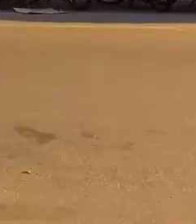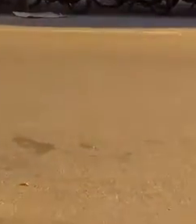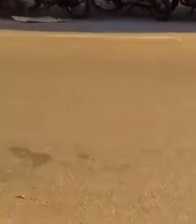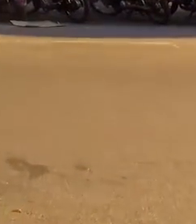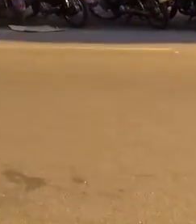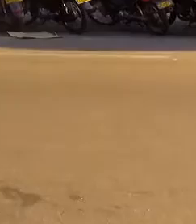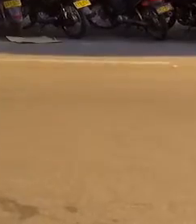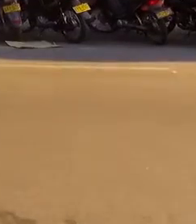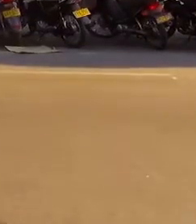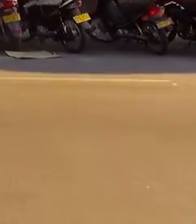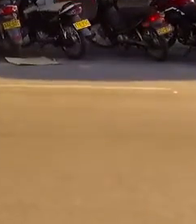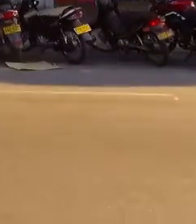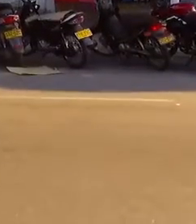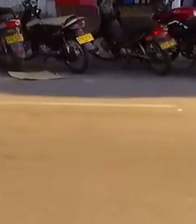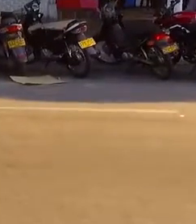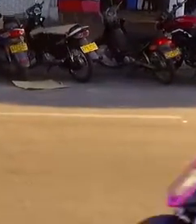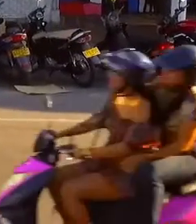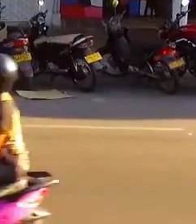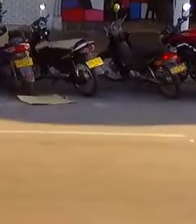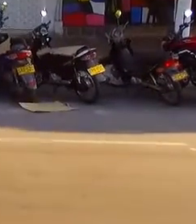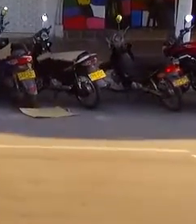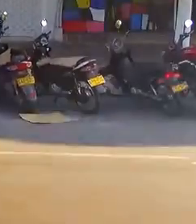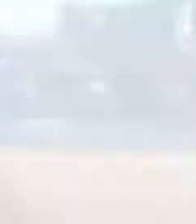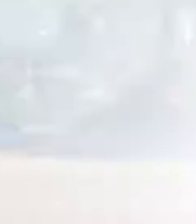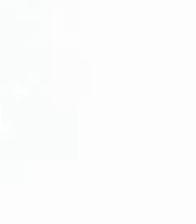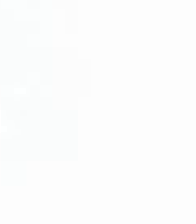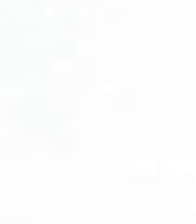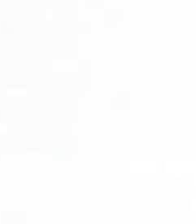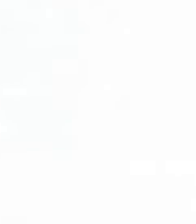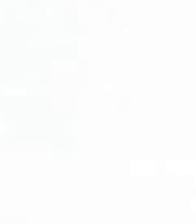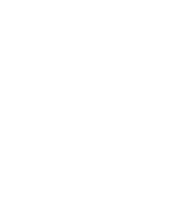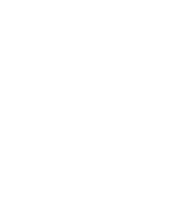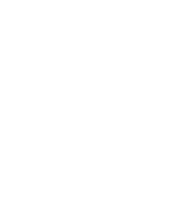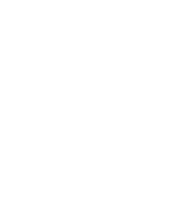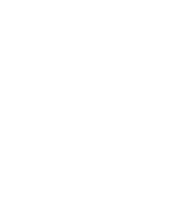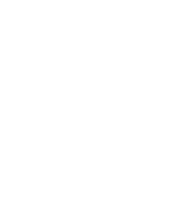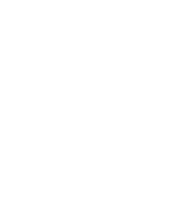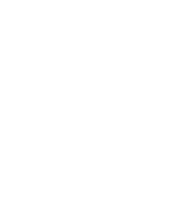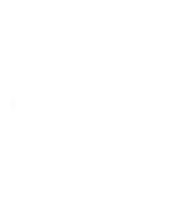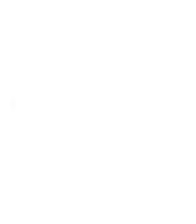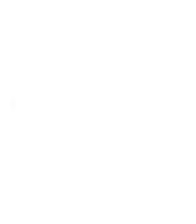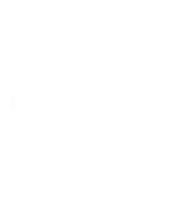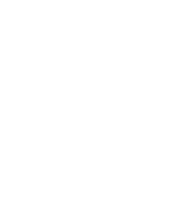1270. Cámara de Comercio de Barranca Bermeja, unidos por la competitividad.